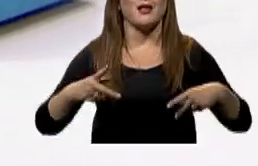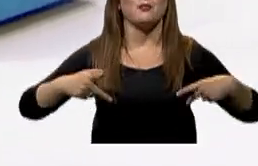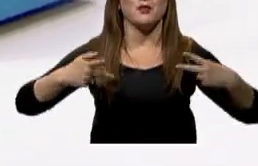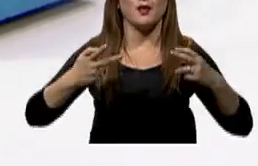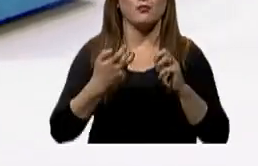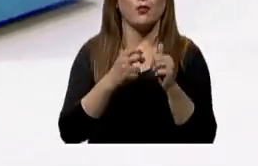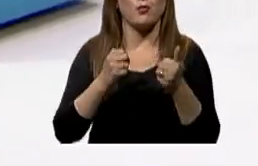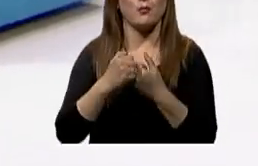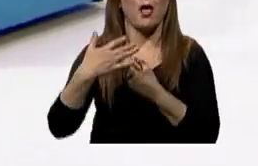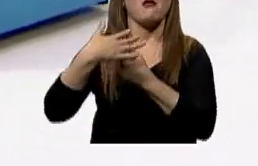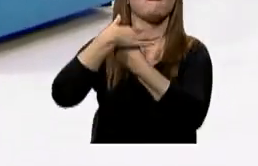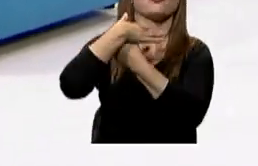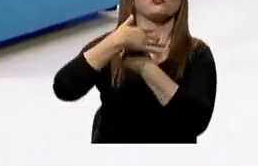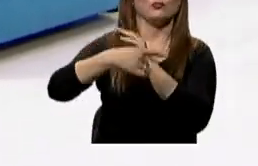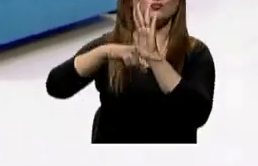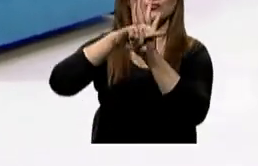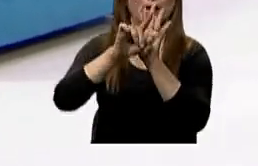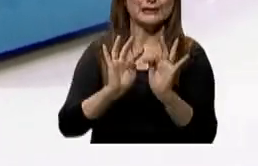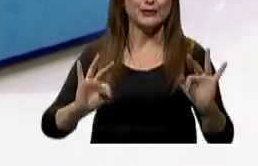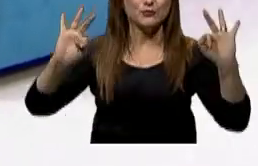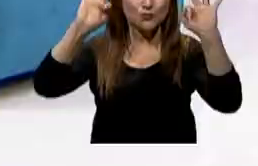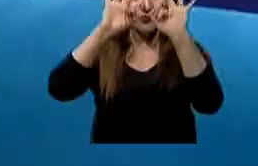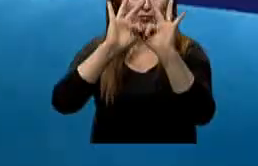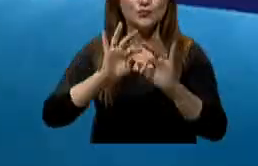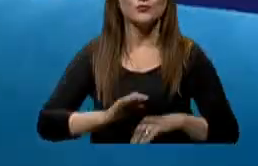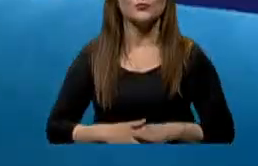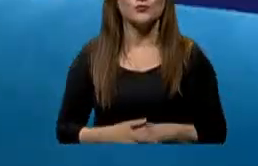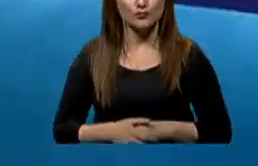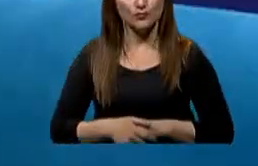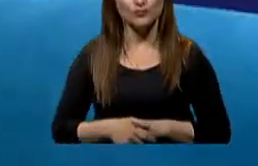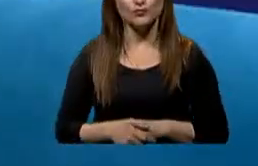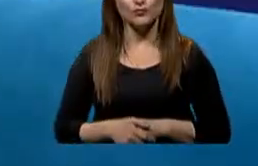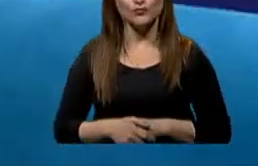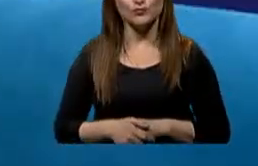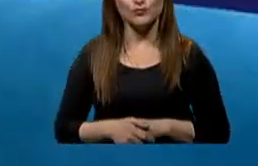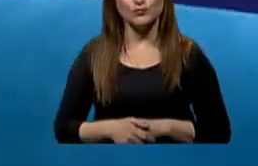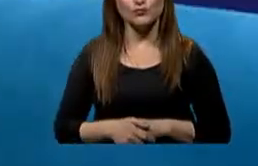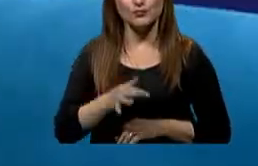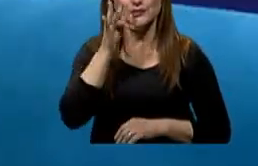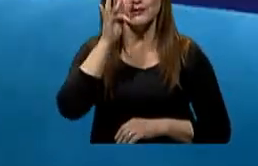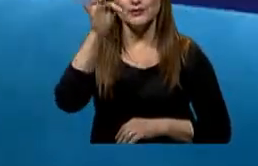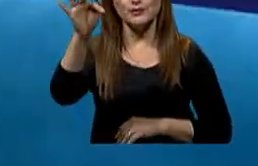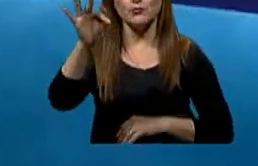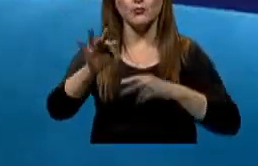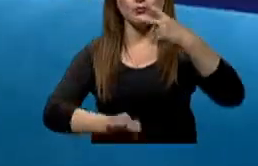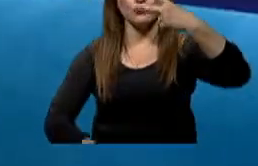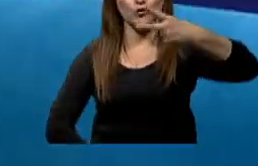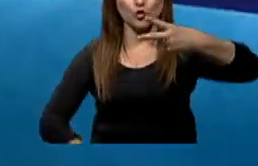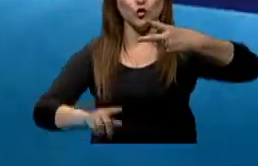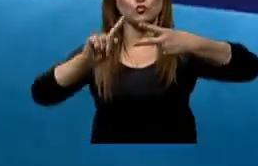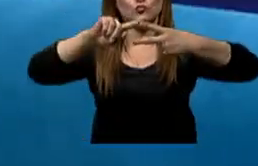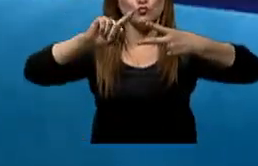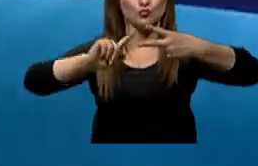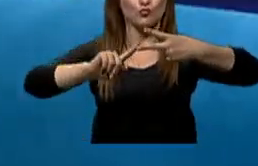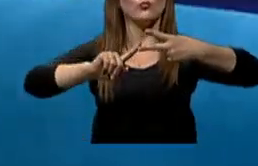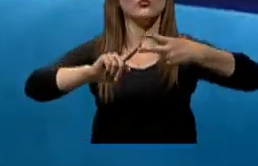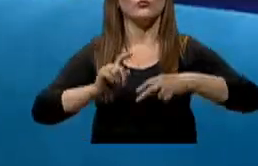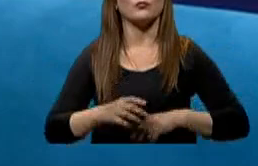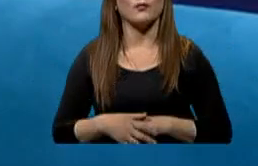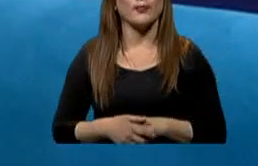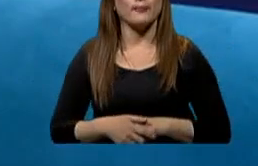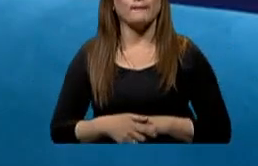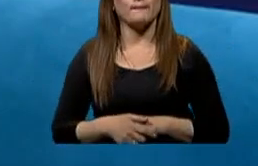importante, hay que hacer dos exámenes. Primero, la manifestación cínicas, y segundo,